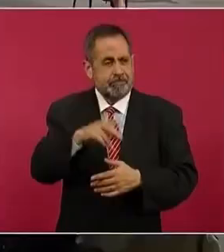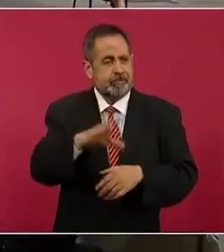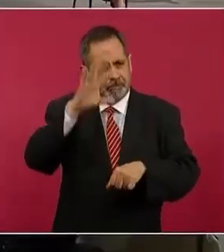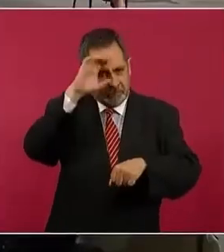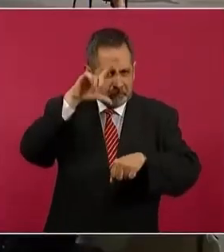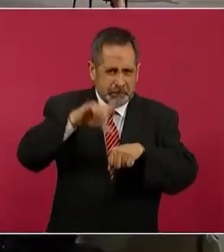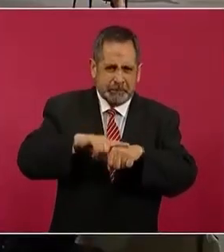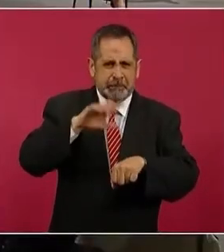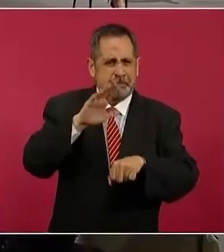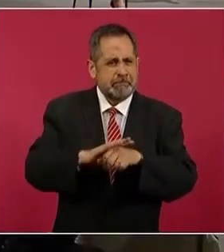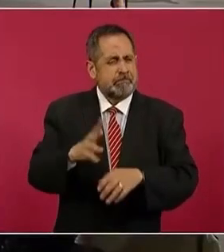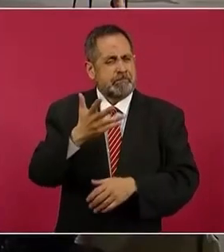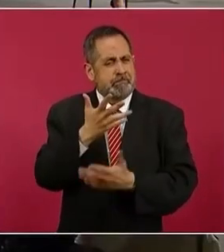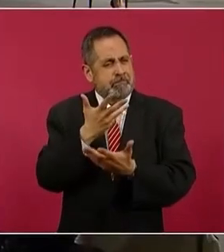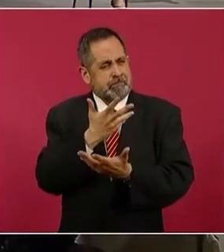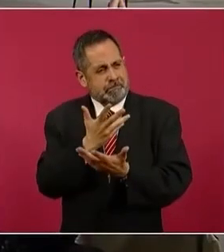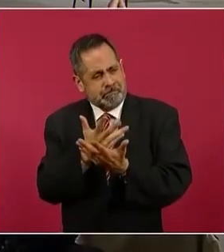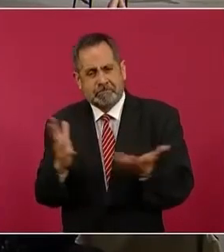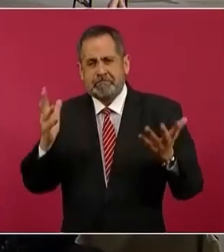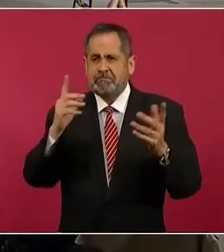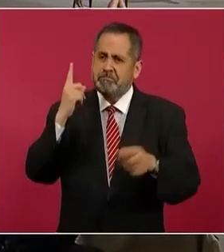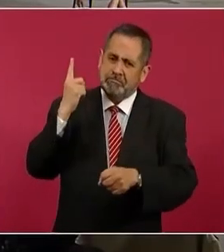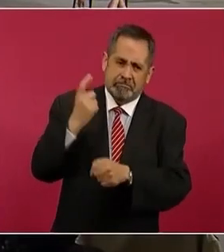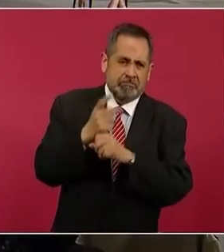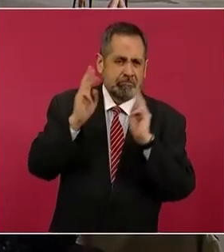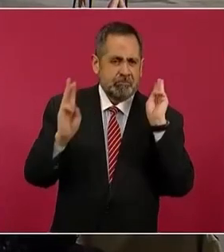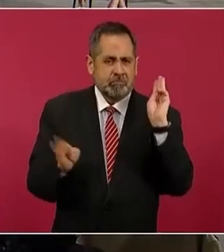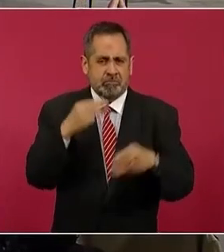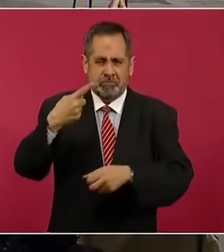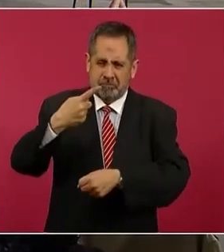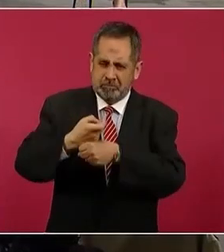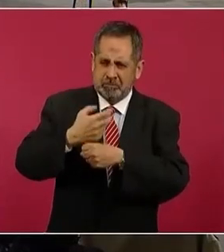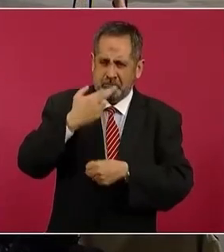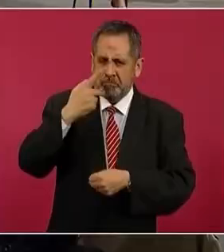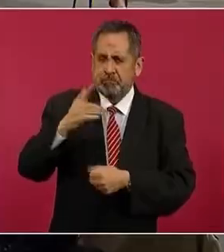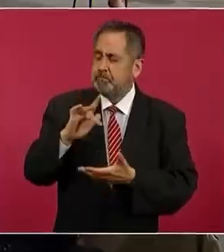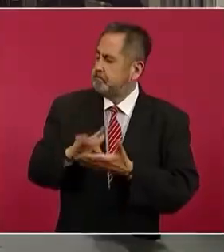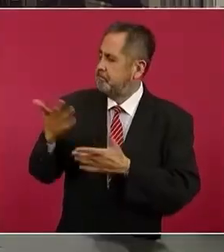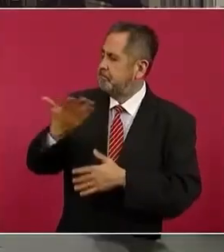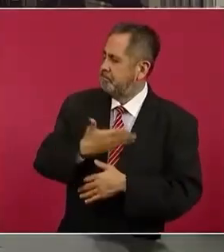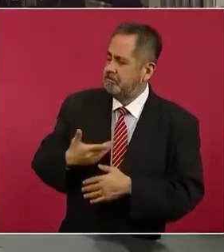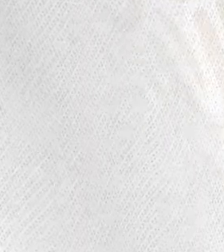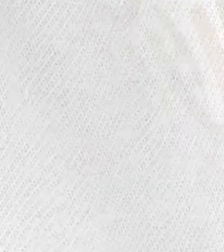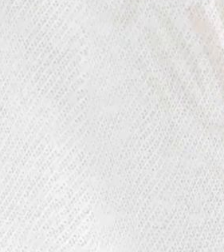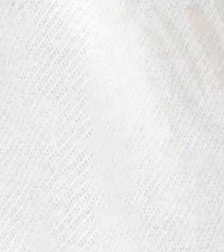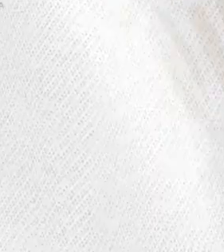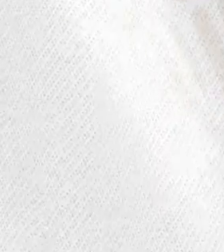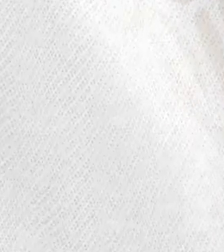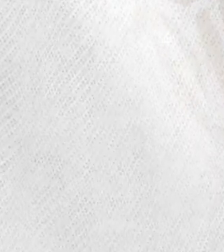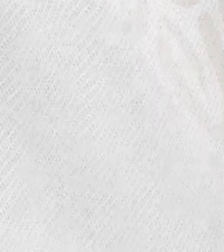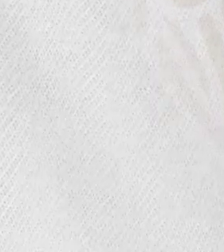más grande del mundo. Gracias, presidente, por apostar siempre a la grandeza cultural de México.